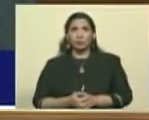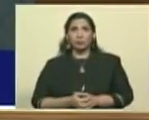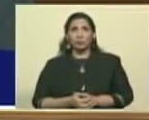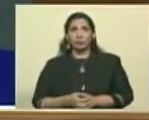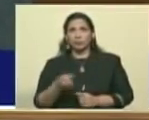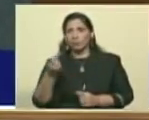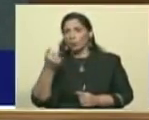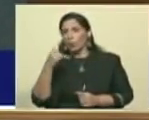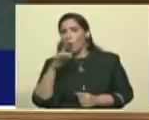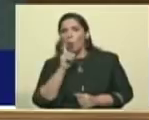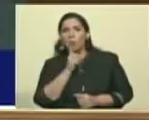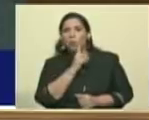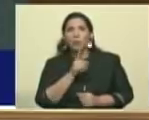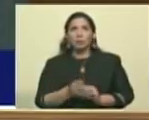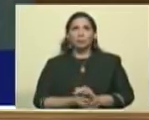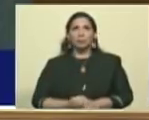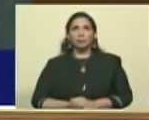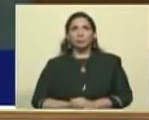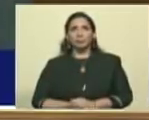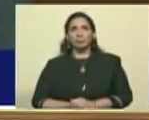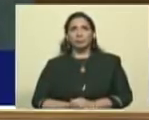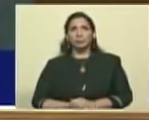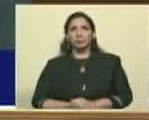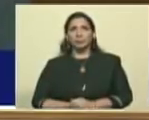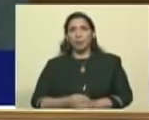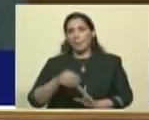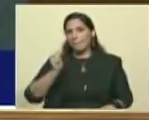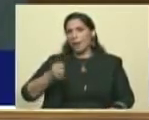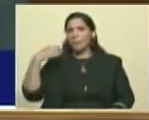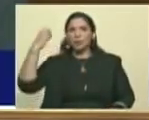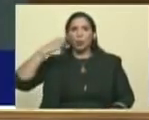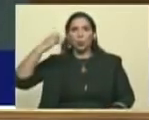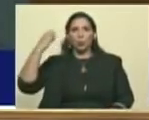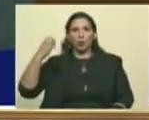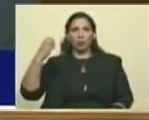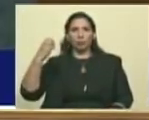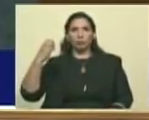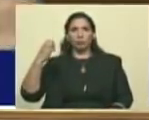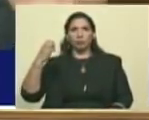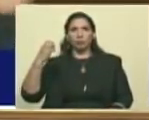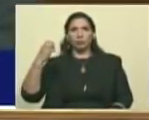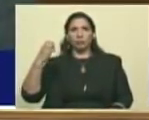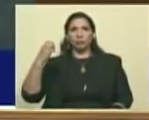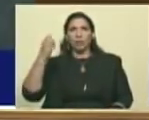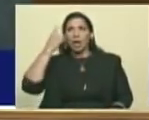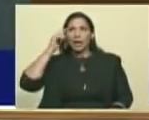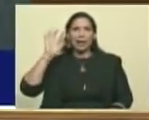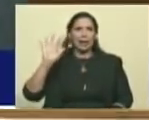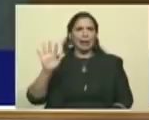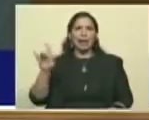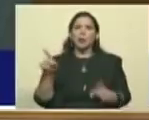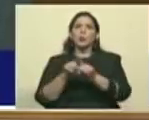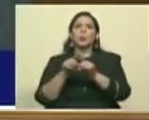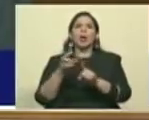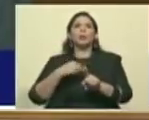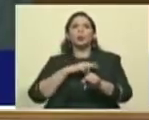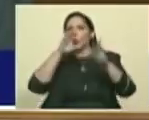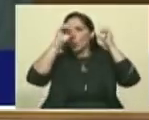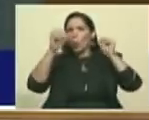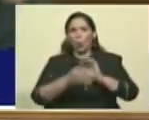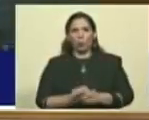cosa que se llama Parlamento Europeo, ¿verdad? Que ellos creen que nosotros somos colonia, pues. Siguen creyendo.